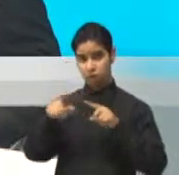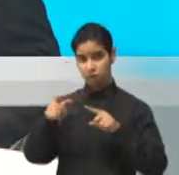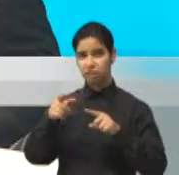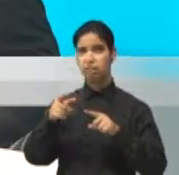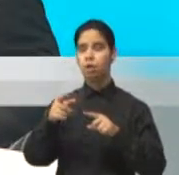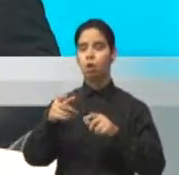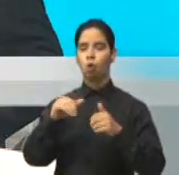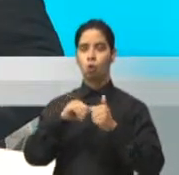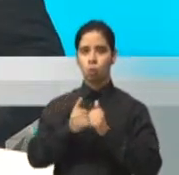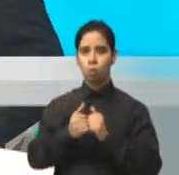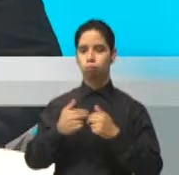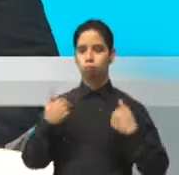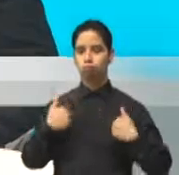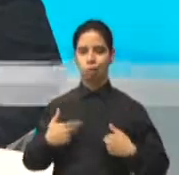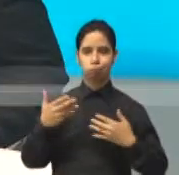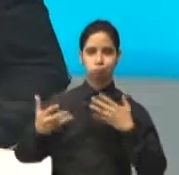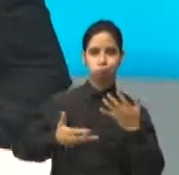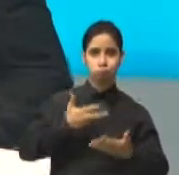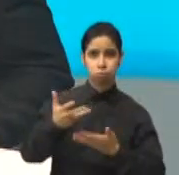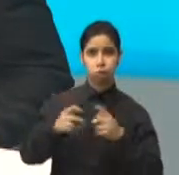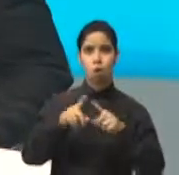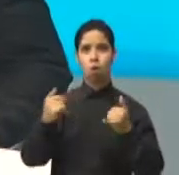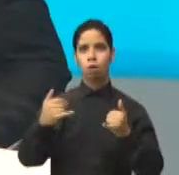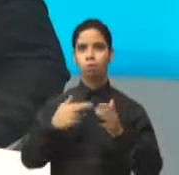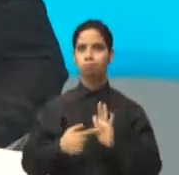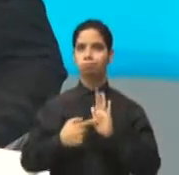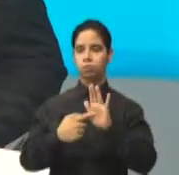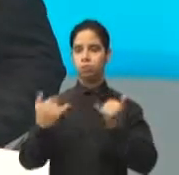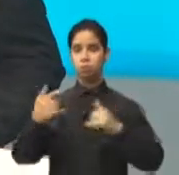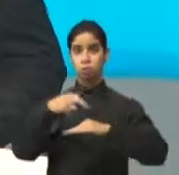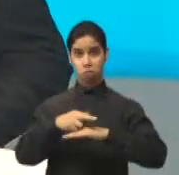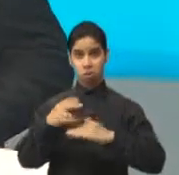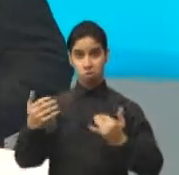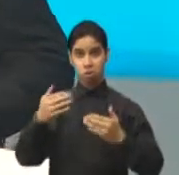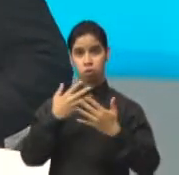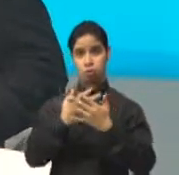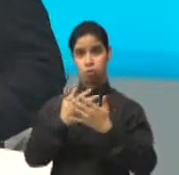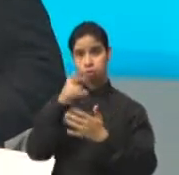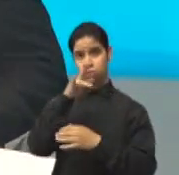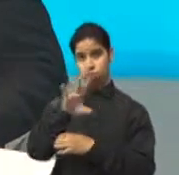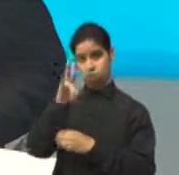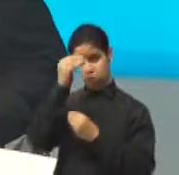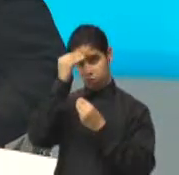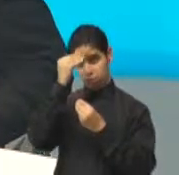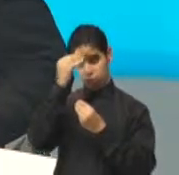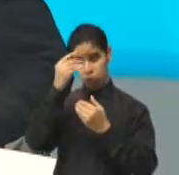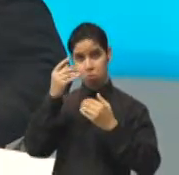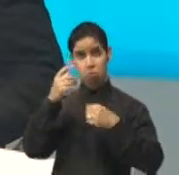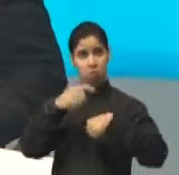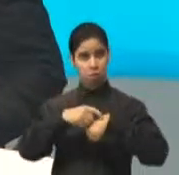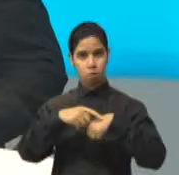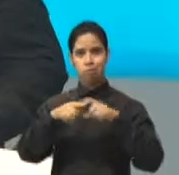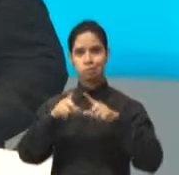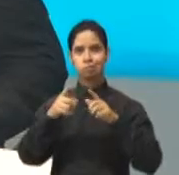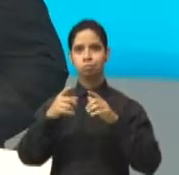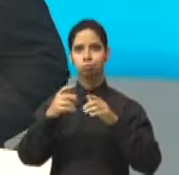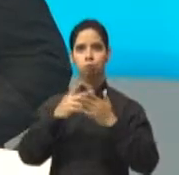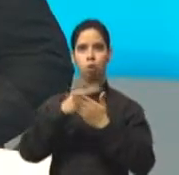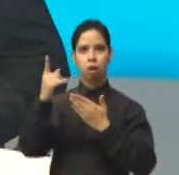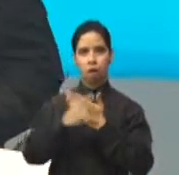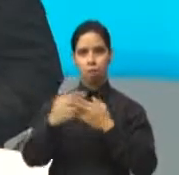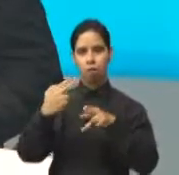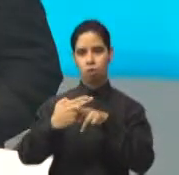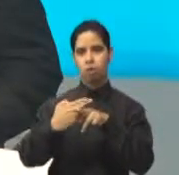de trata humana y cómo se refleja en Puerto Rico, Noticias 24.7 tuvo la oportunidad de presentar el programa Trata Delito Impune,